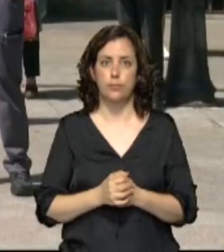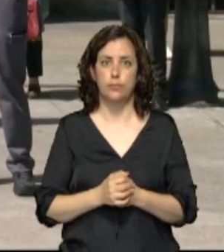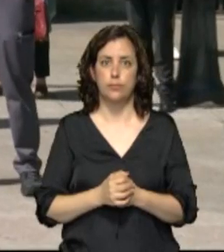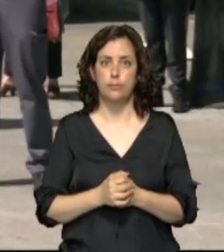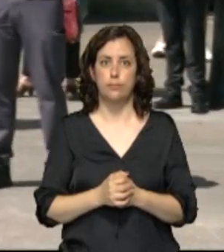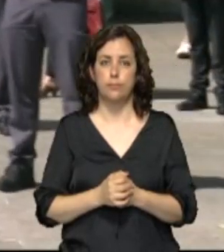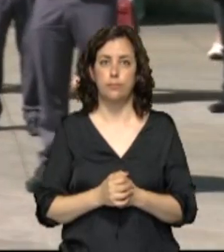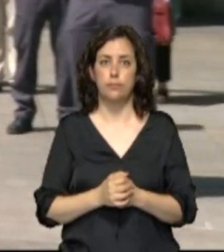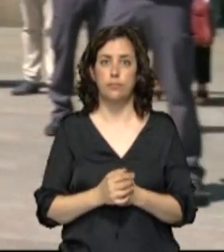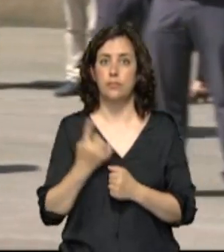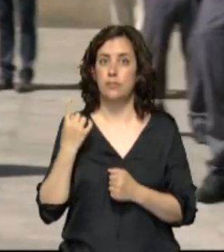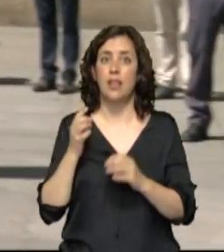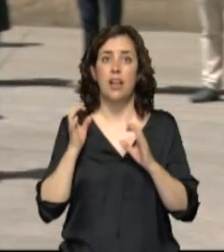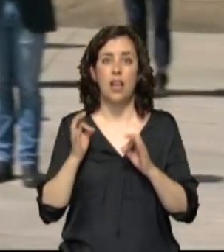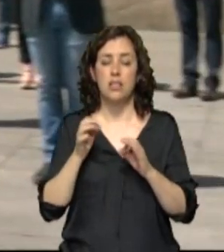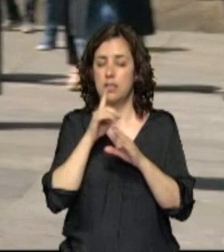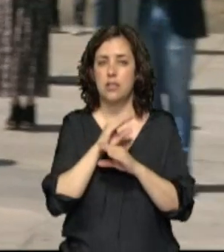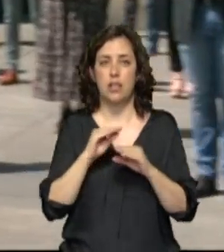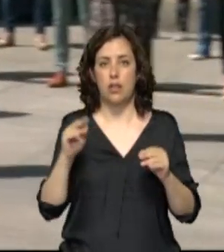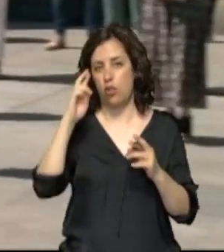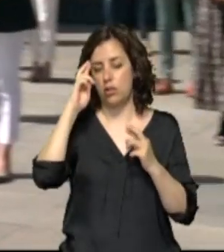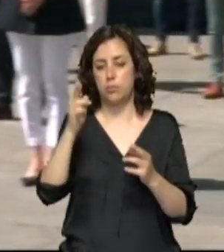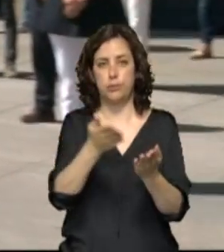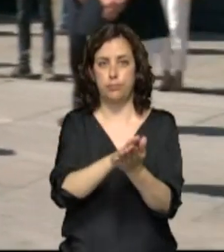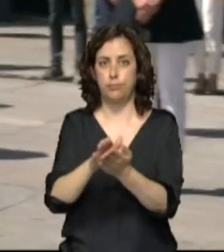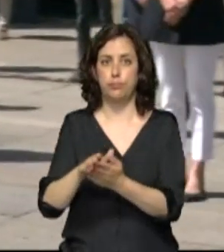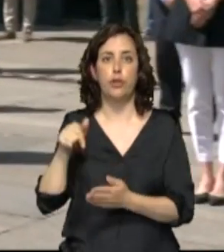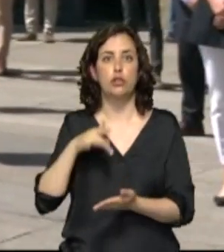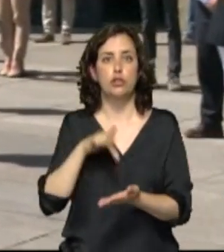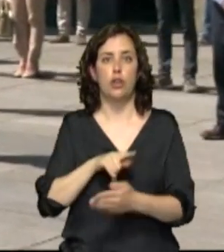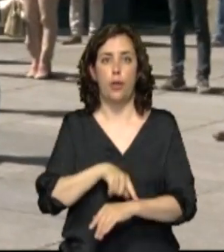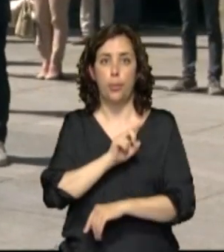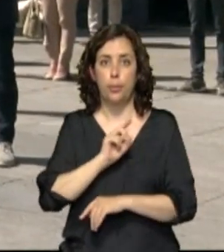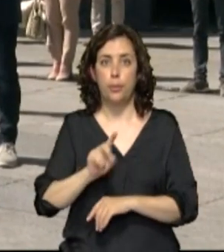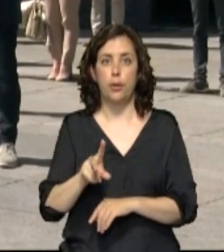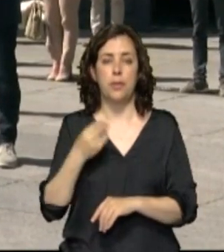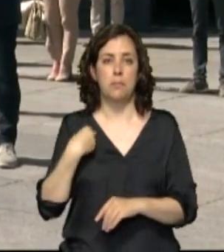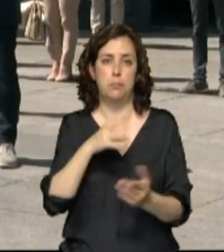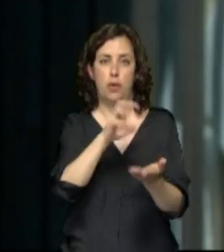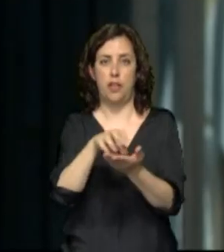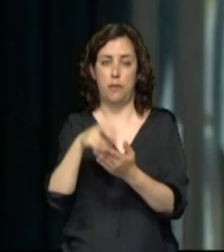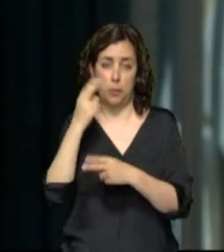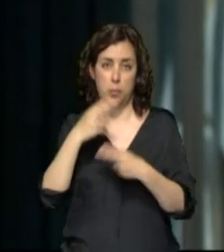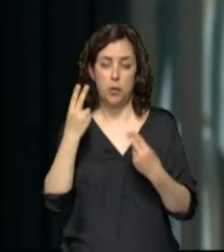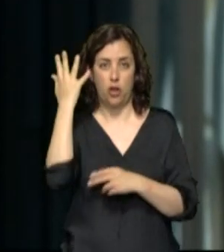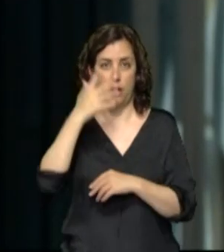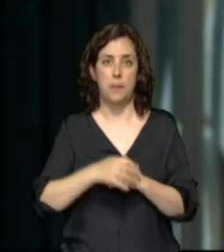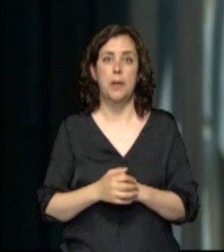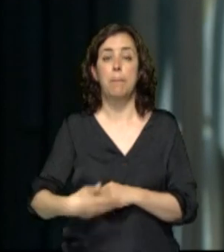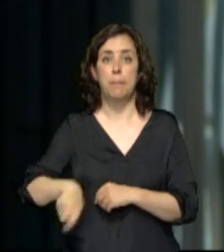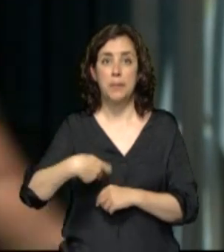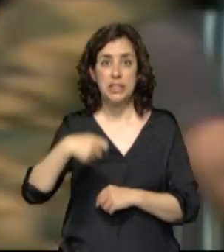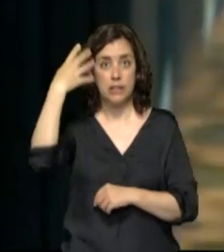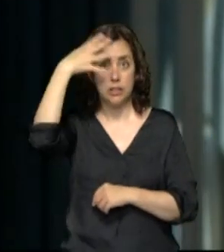Es el silencio y su respeto hacia las víctimas guardado este mediodía a los pies de las instituciones navarras. La presidenta del Gobierno